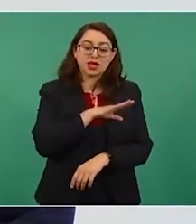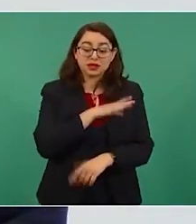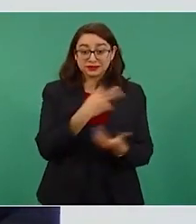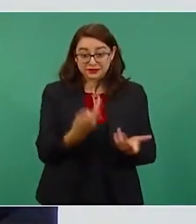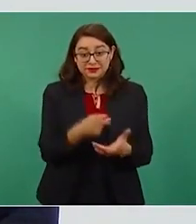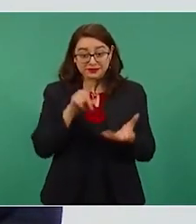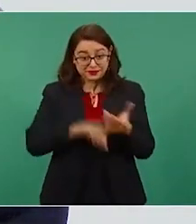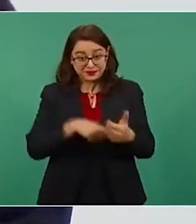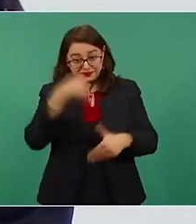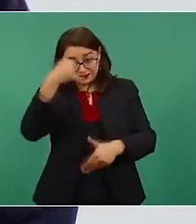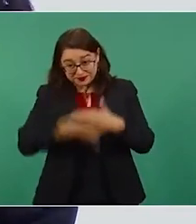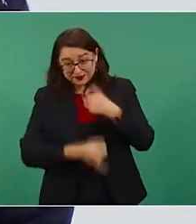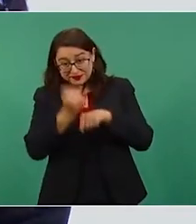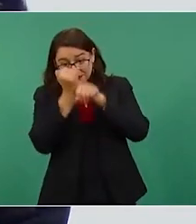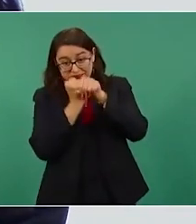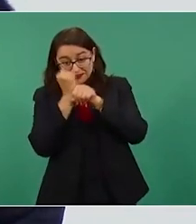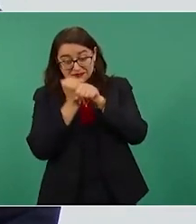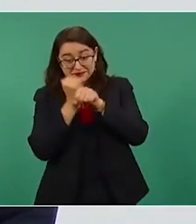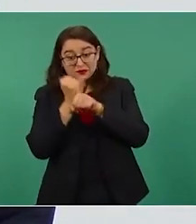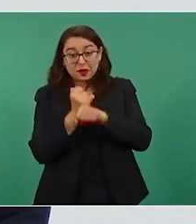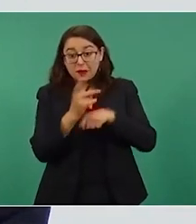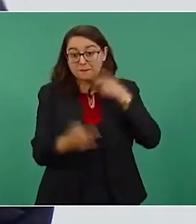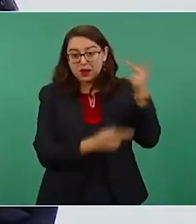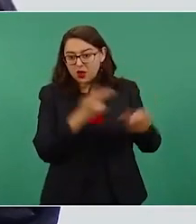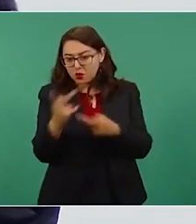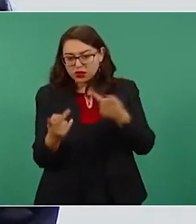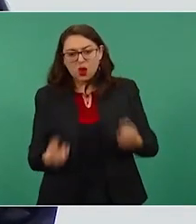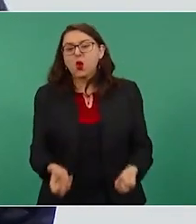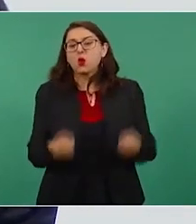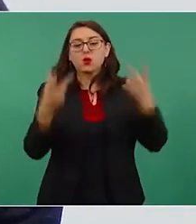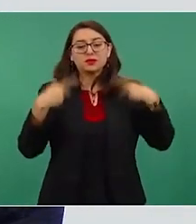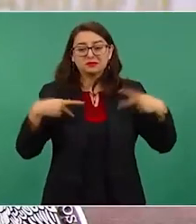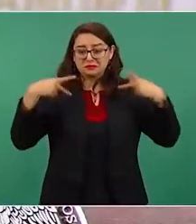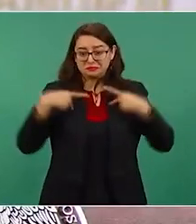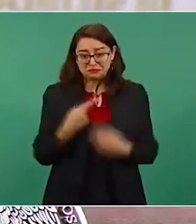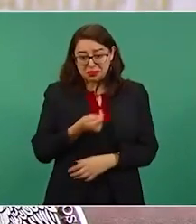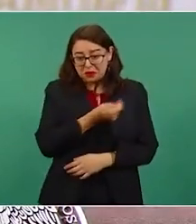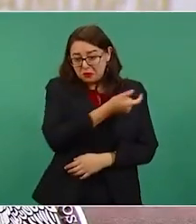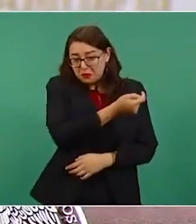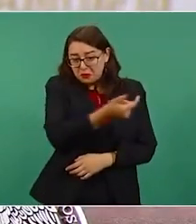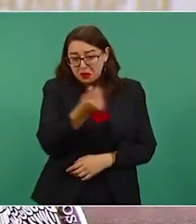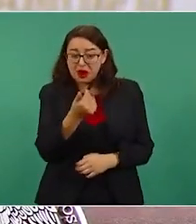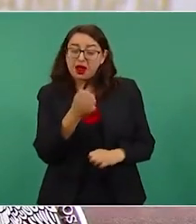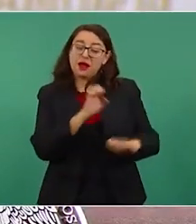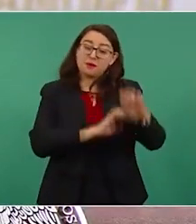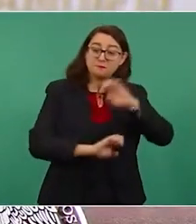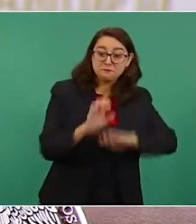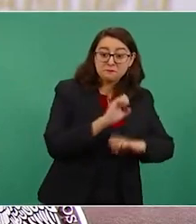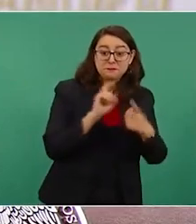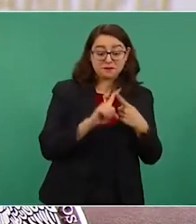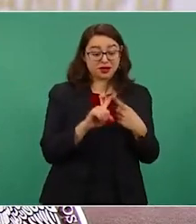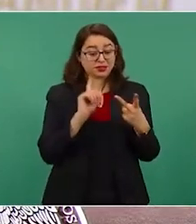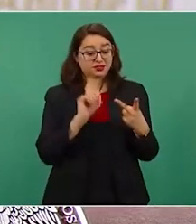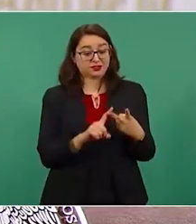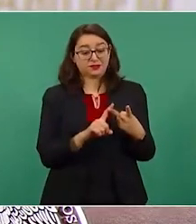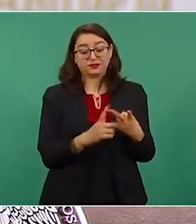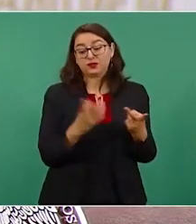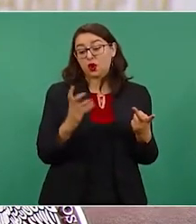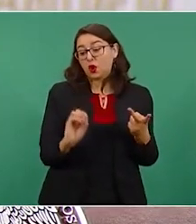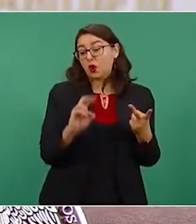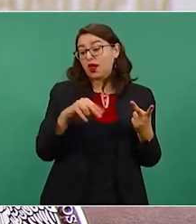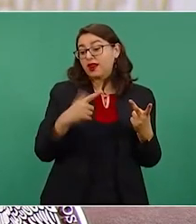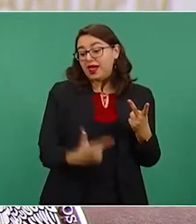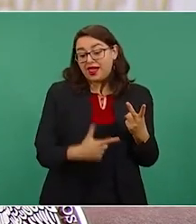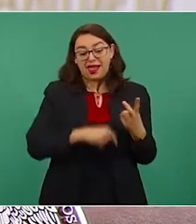Es el resultado de la consulta a un pequeño grupo de analistas, empresarios, organizaciones patronales,